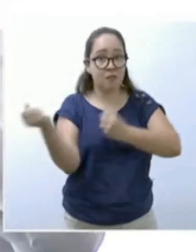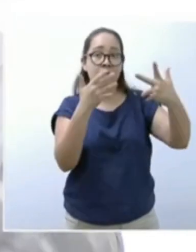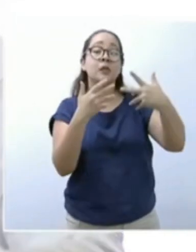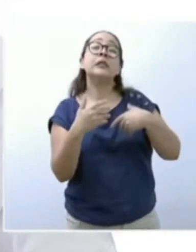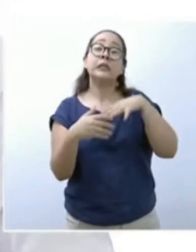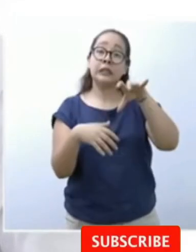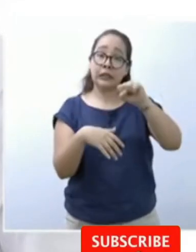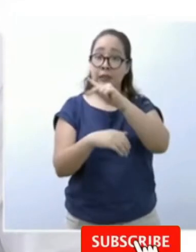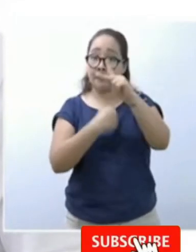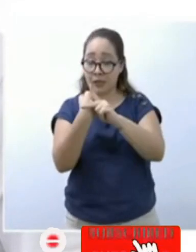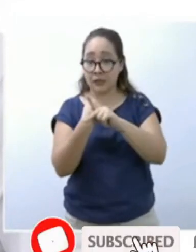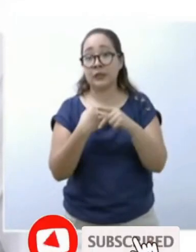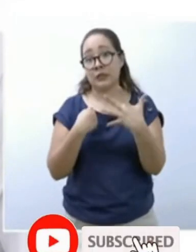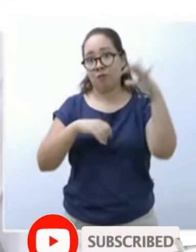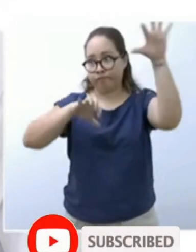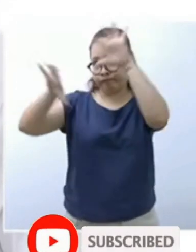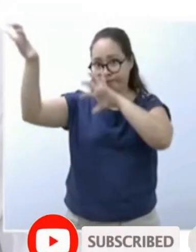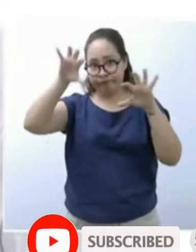5 continentes que hay en el mundo.